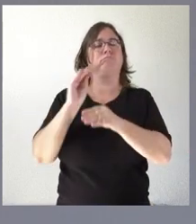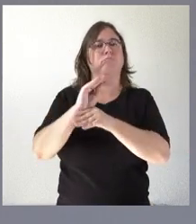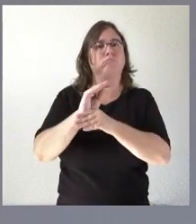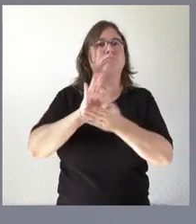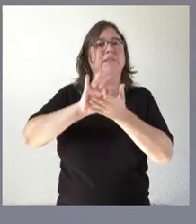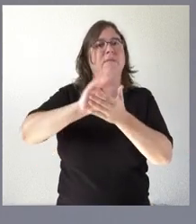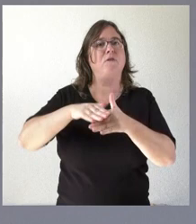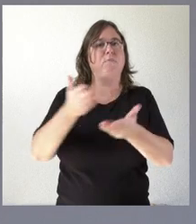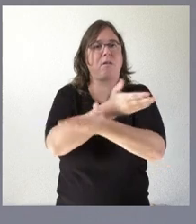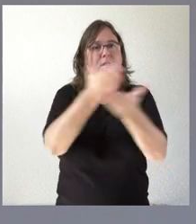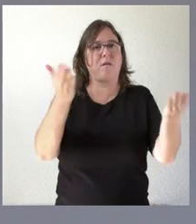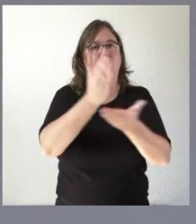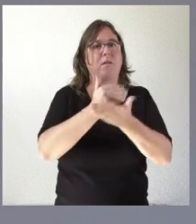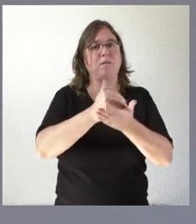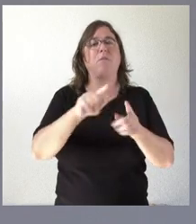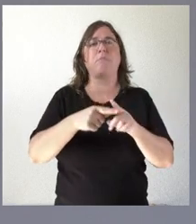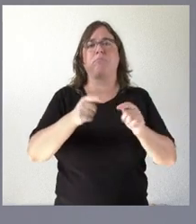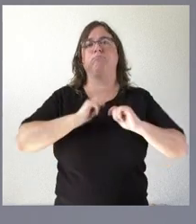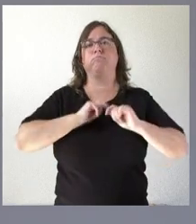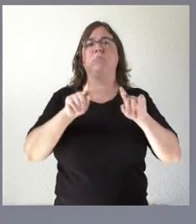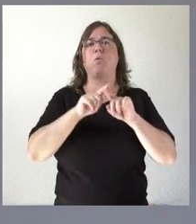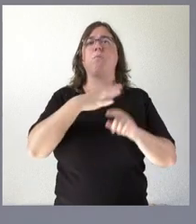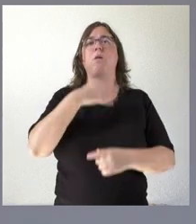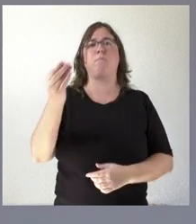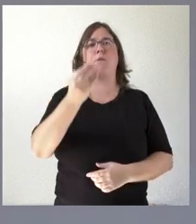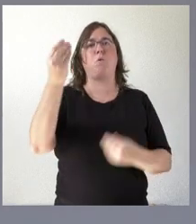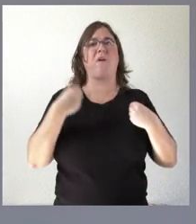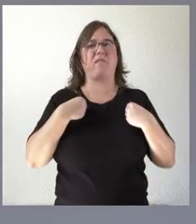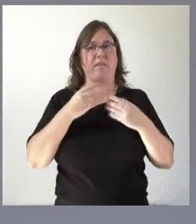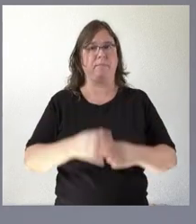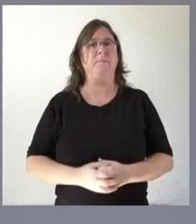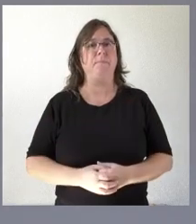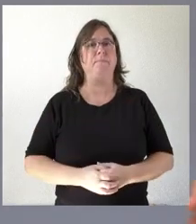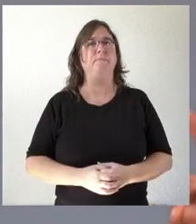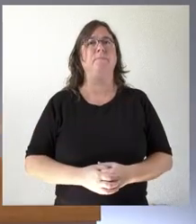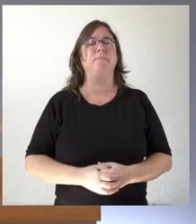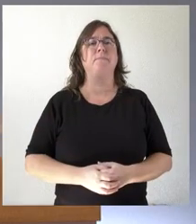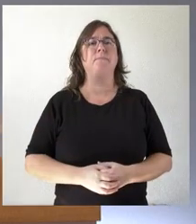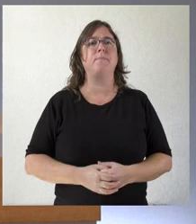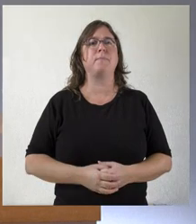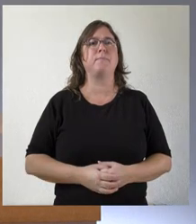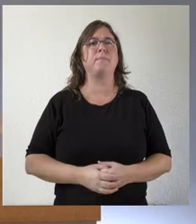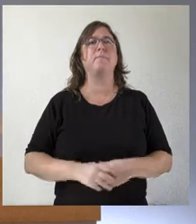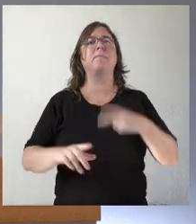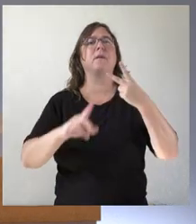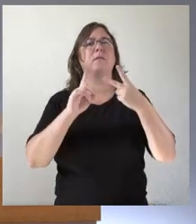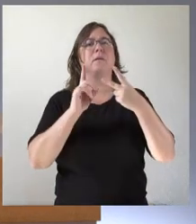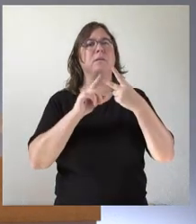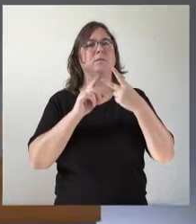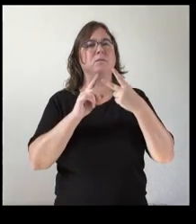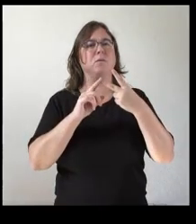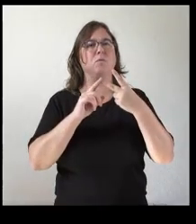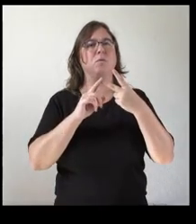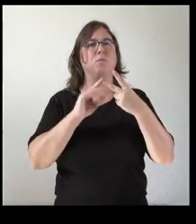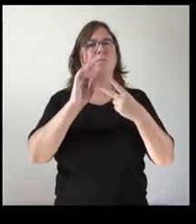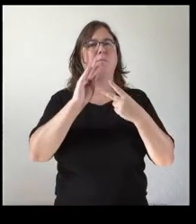ciudadanos que lógicamente también ha contribuido a que podamos mejorar la vida de los mismos si nos puede recordar un segundo en qué estado